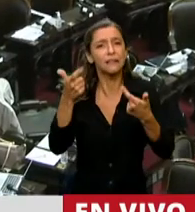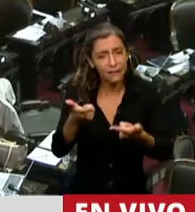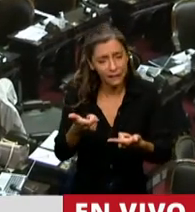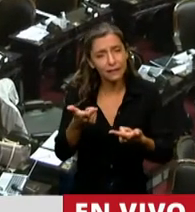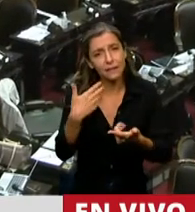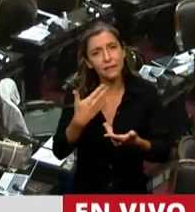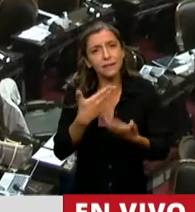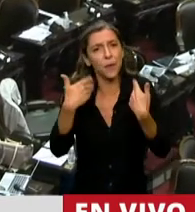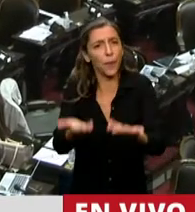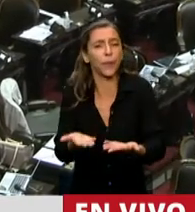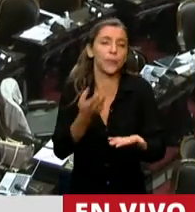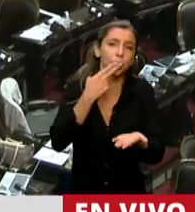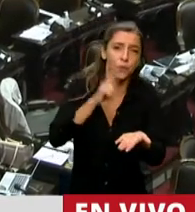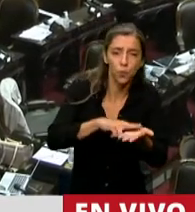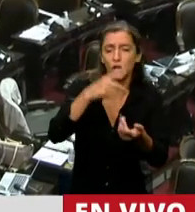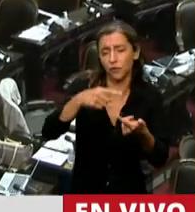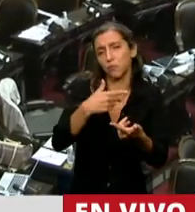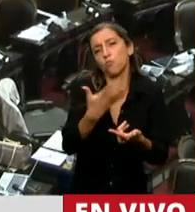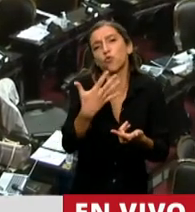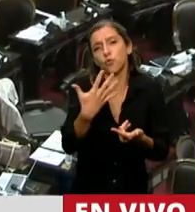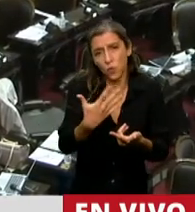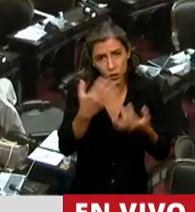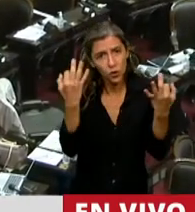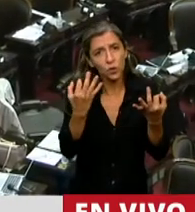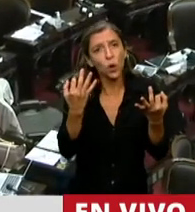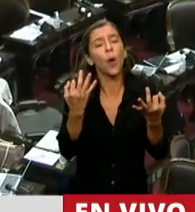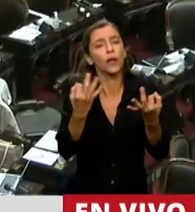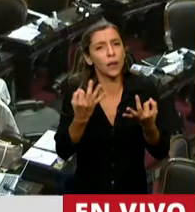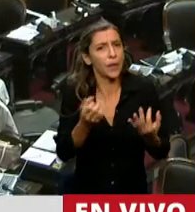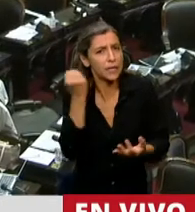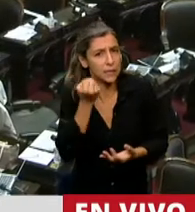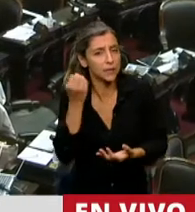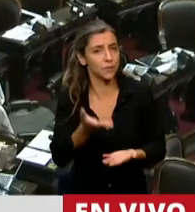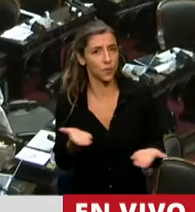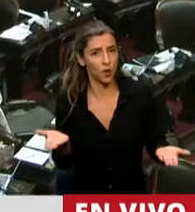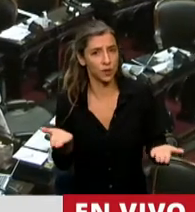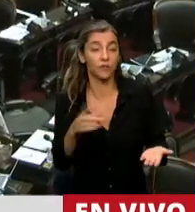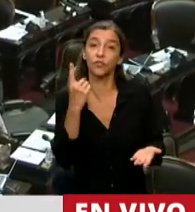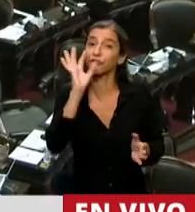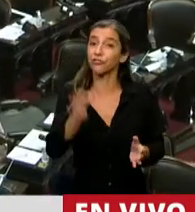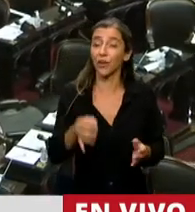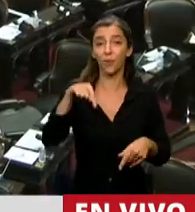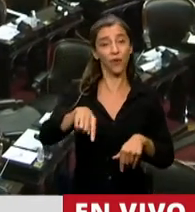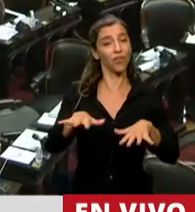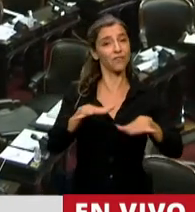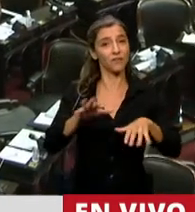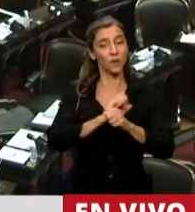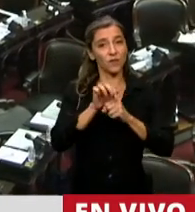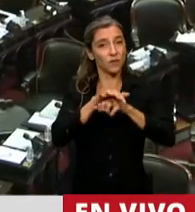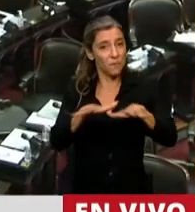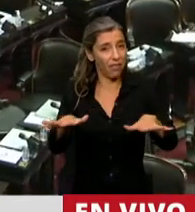los que propone este proyecto, es absolutamente importante. Sabemos que en medio de esta pandemia,